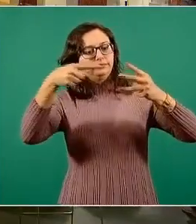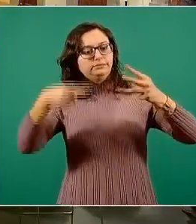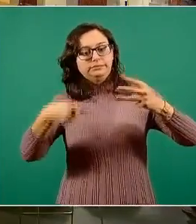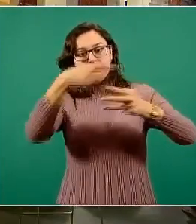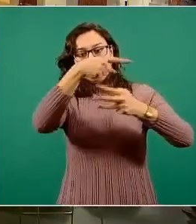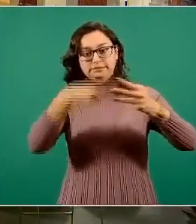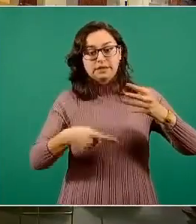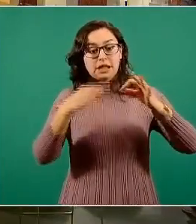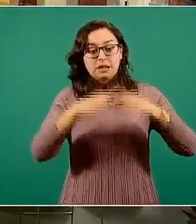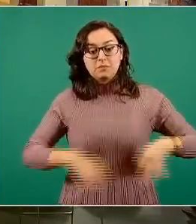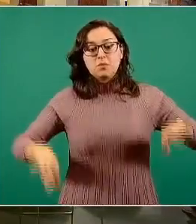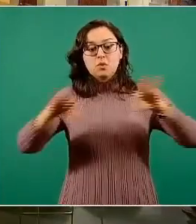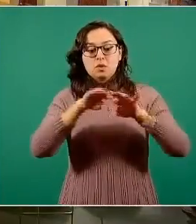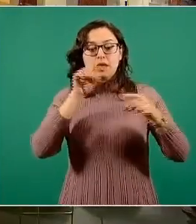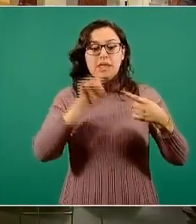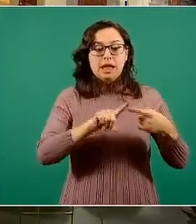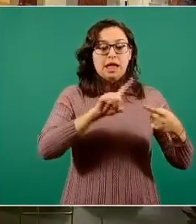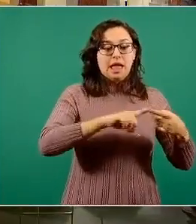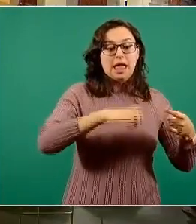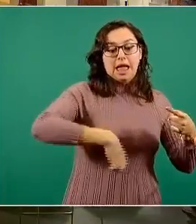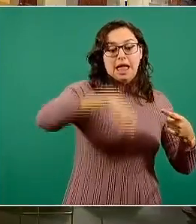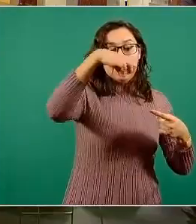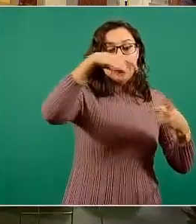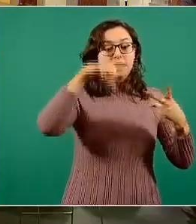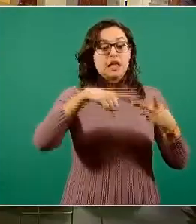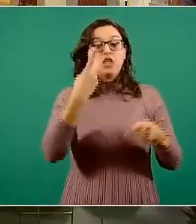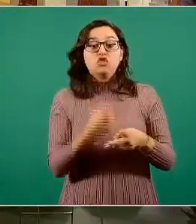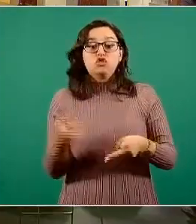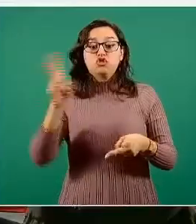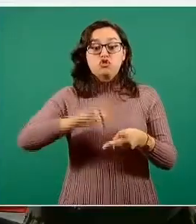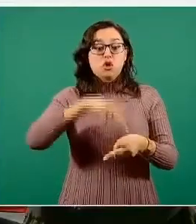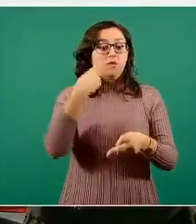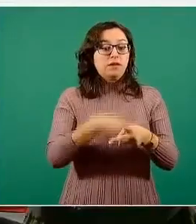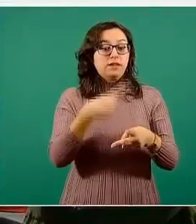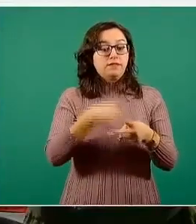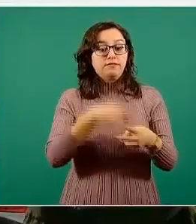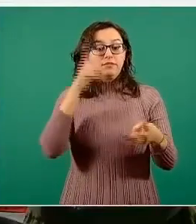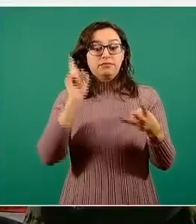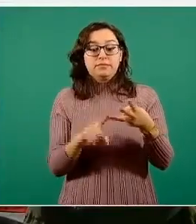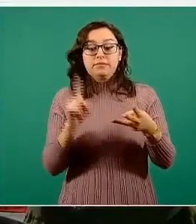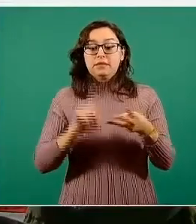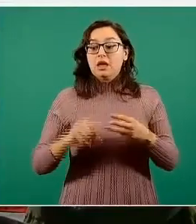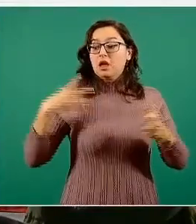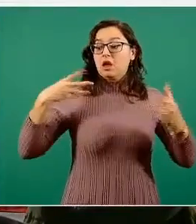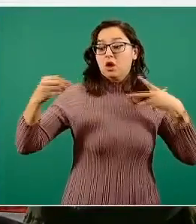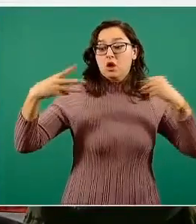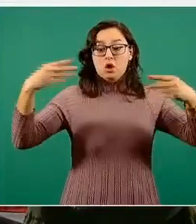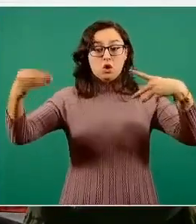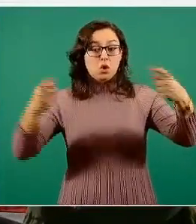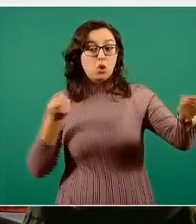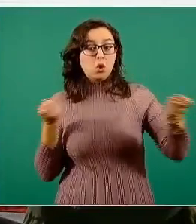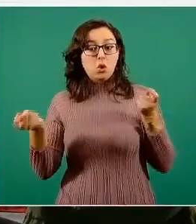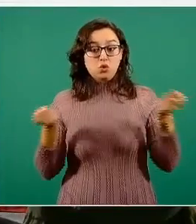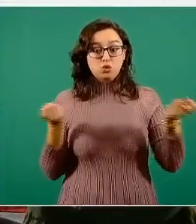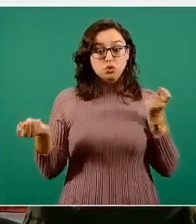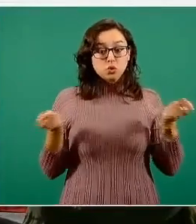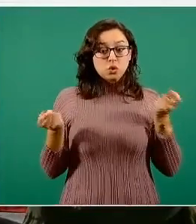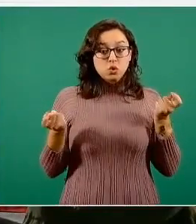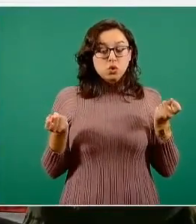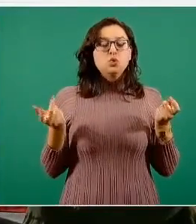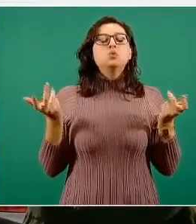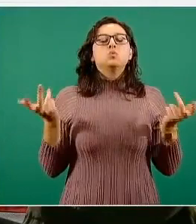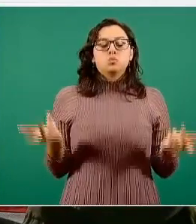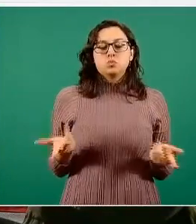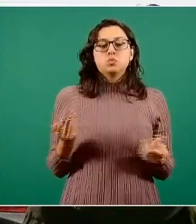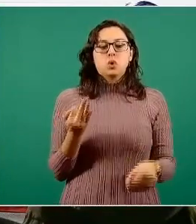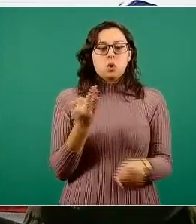la edad, las comorbilidades y las necesidades del control epidémico en esta modalidad, una situación en la